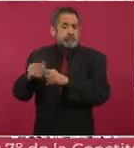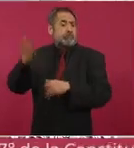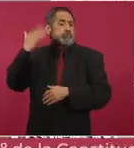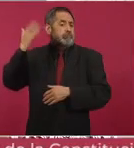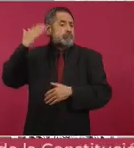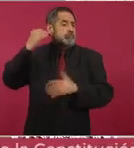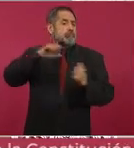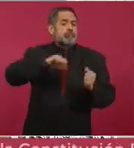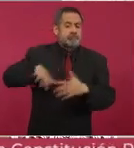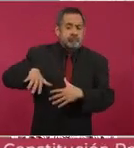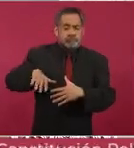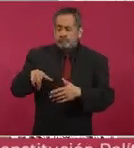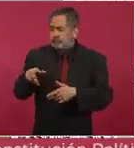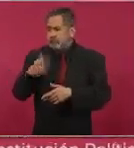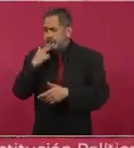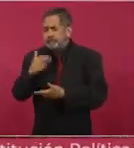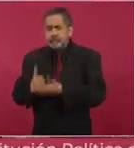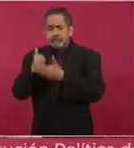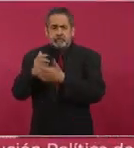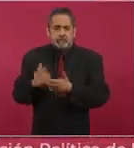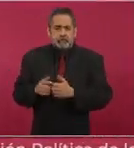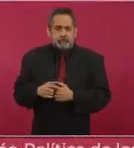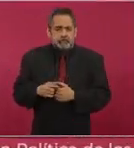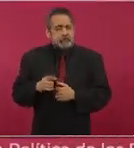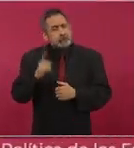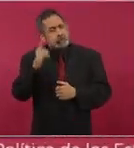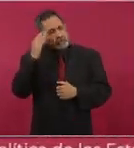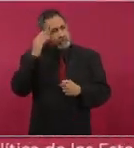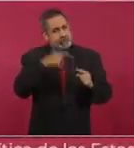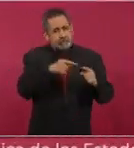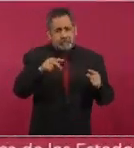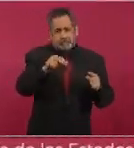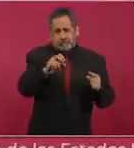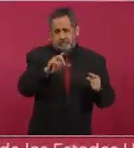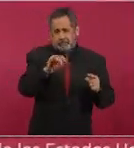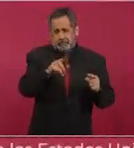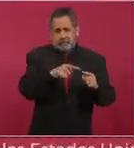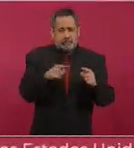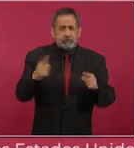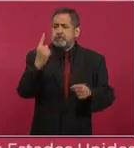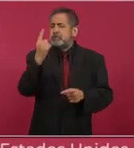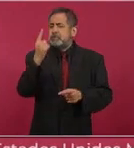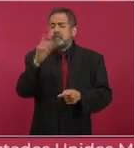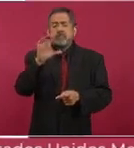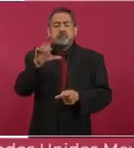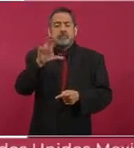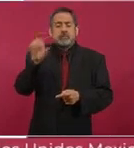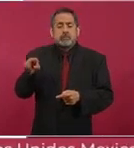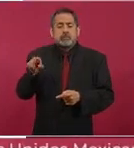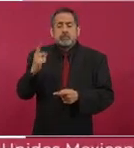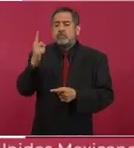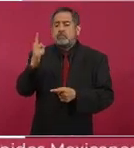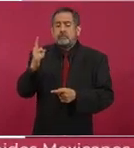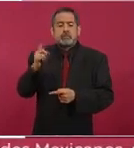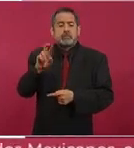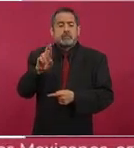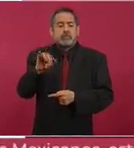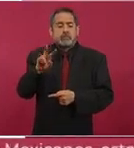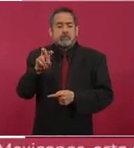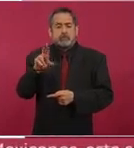abandonado. Lo único que creció en el periodo neoliberal fue Cancún, la Ribera Maya.